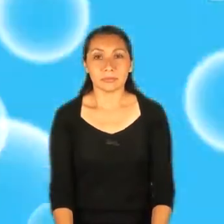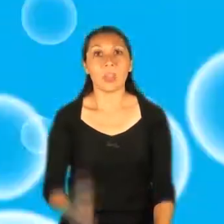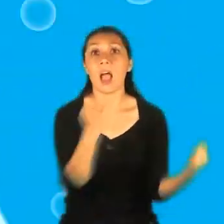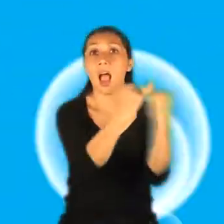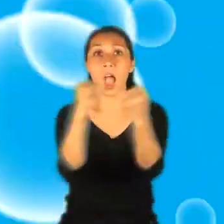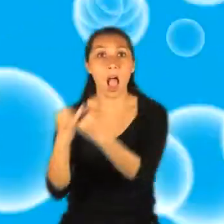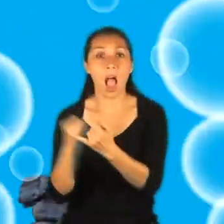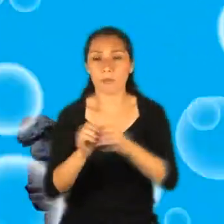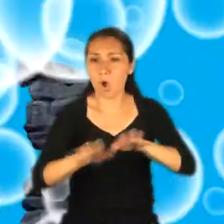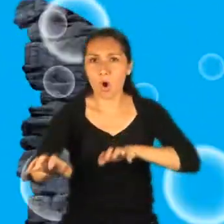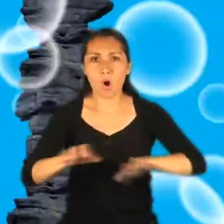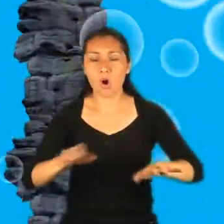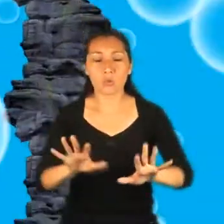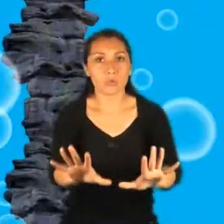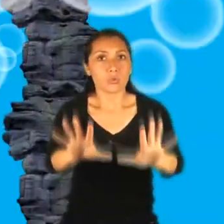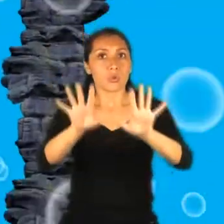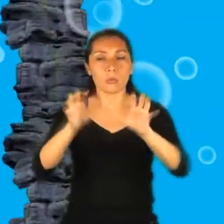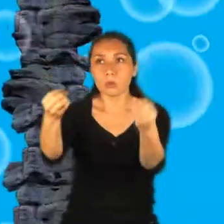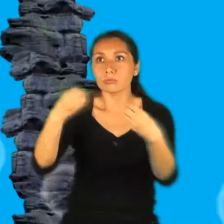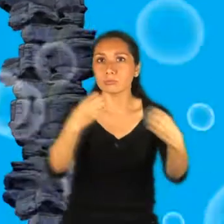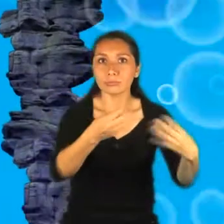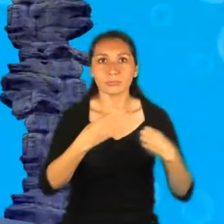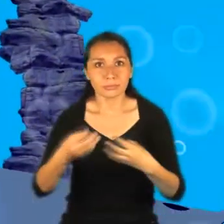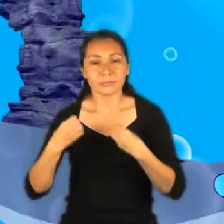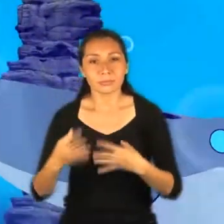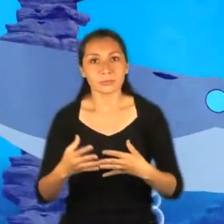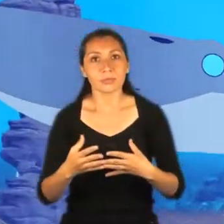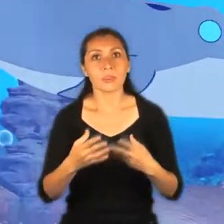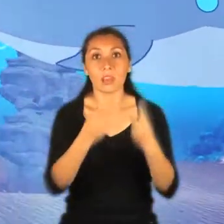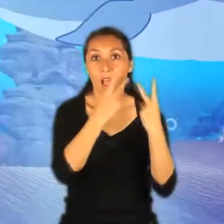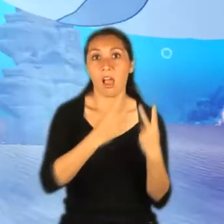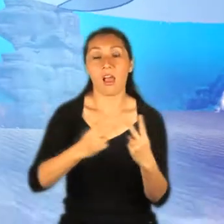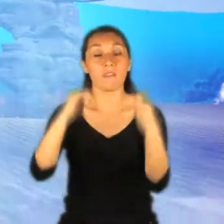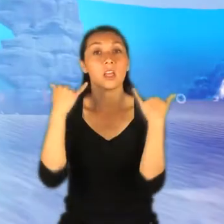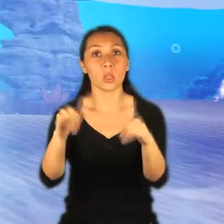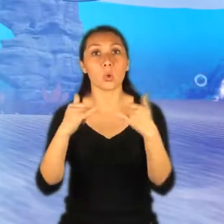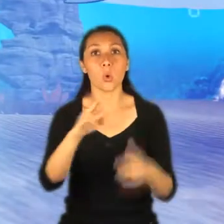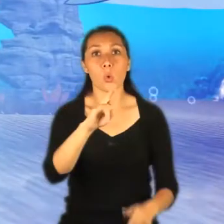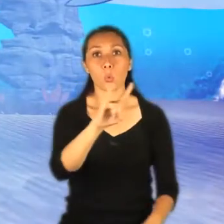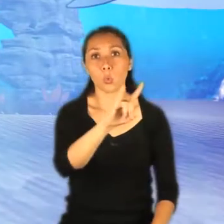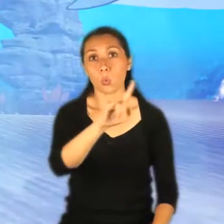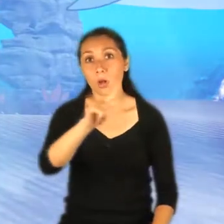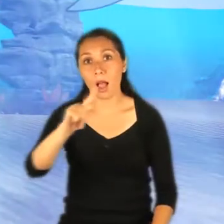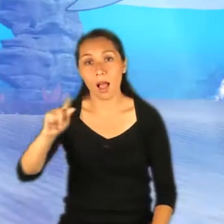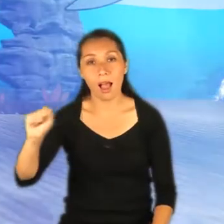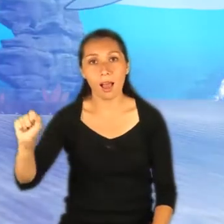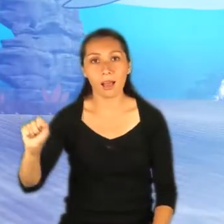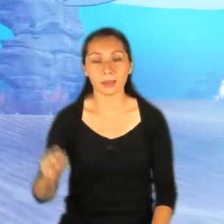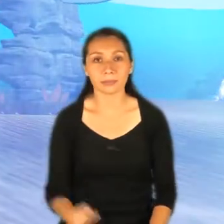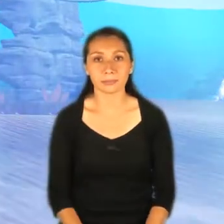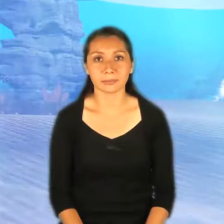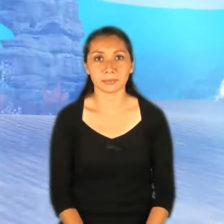Amigos y tesoros asombrosos me enseñó. Las aventuras de Ruca.